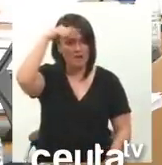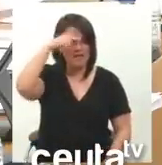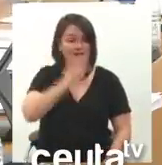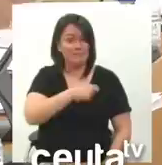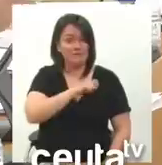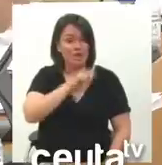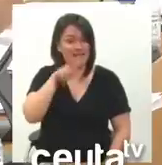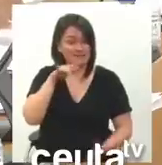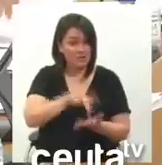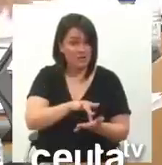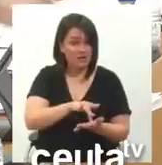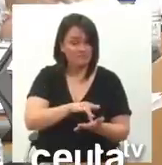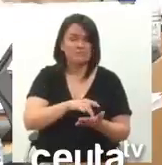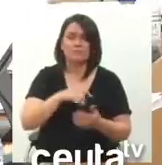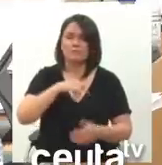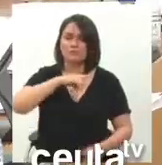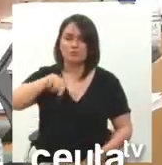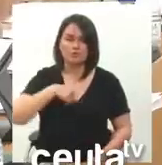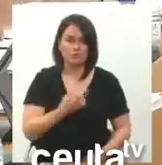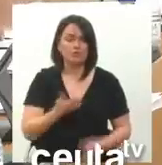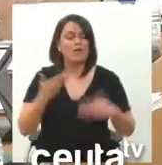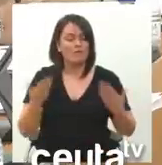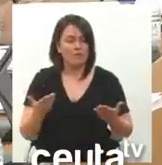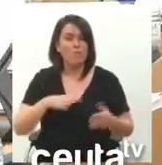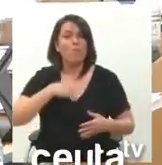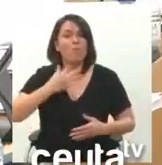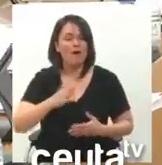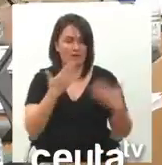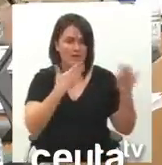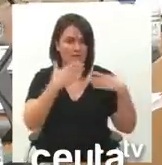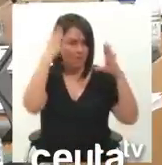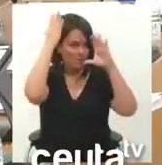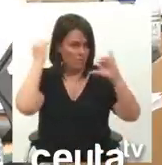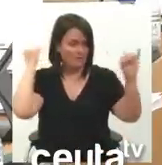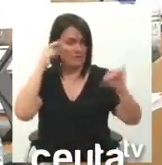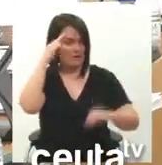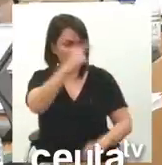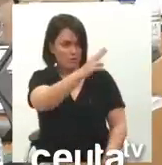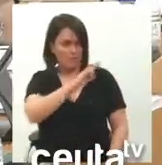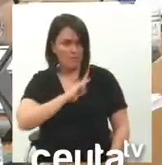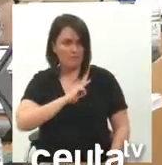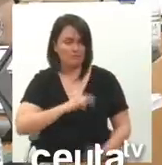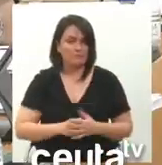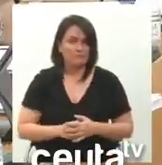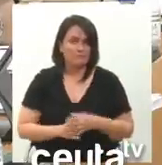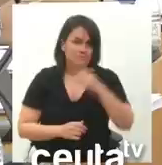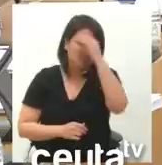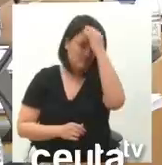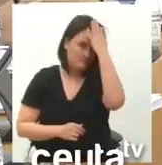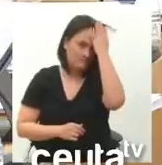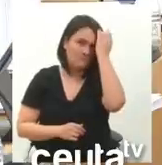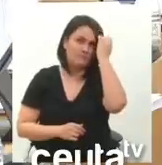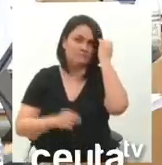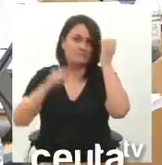es cuando podremos tener relaciones diplomáticas basadas en el respeto. Por si a algún pro